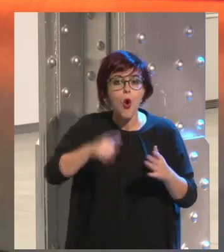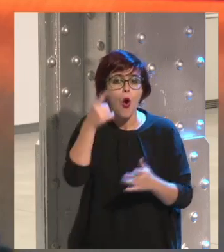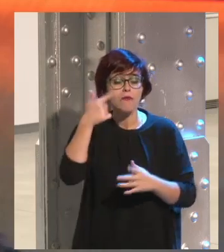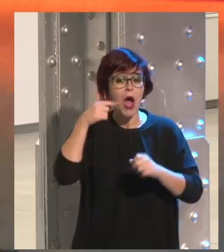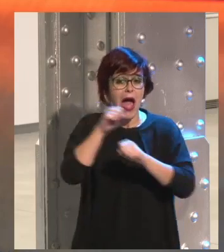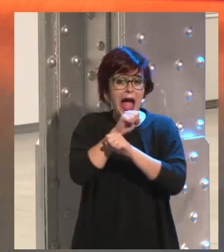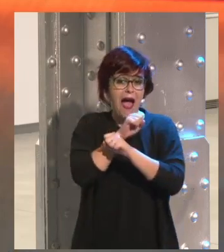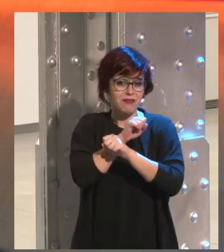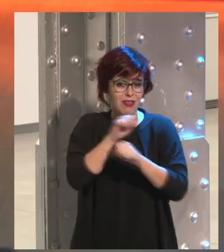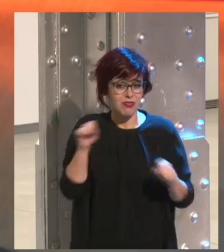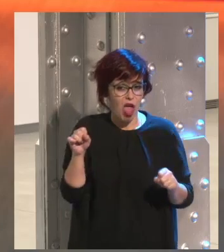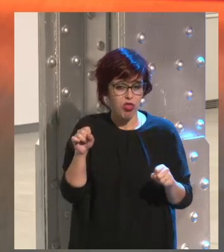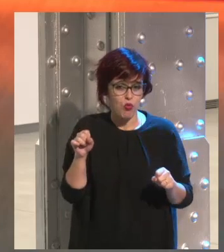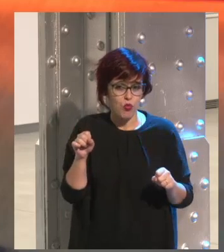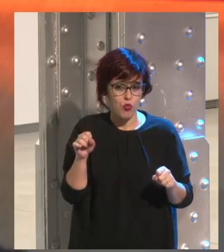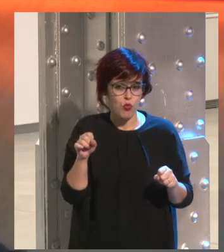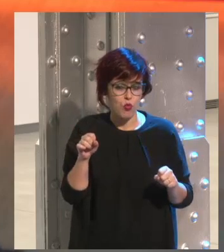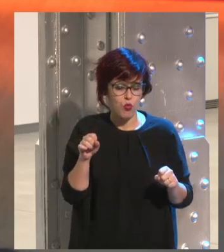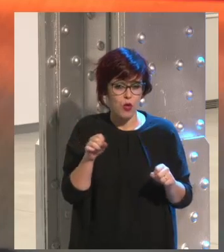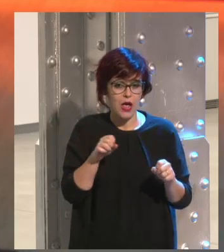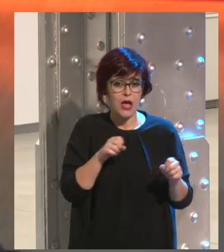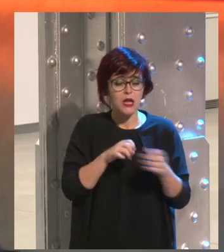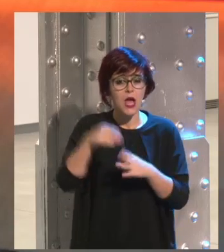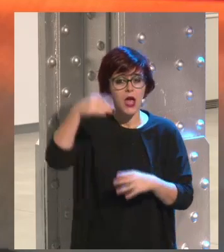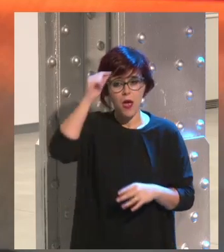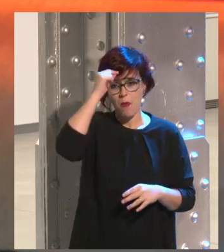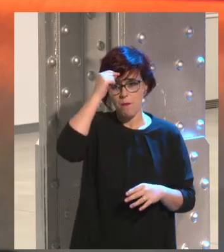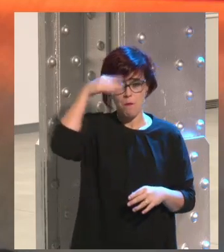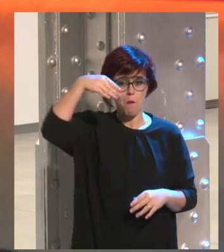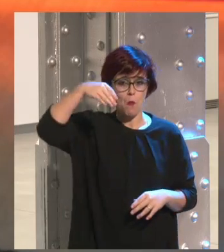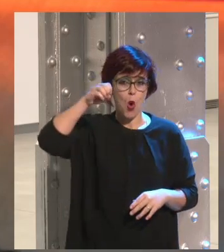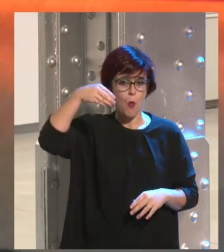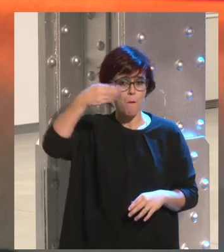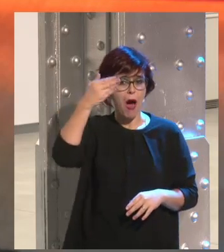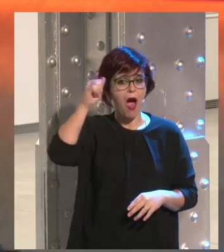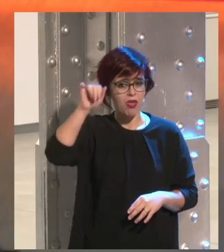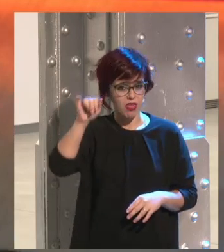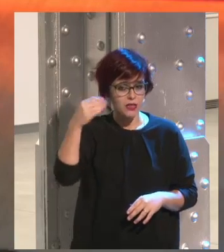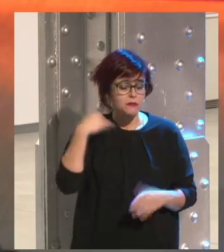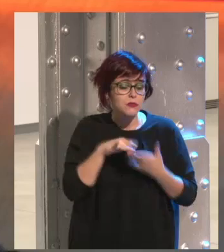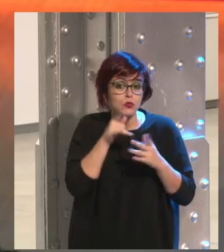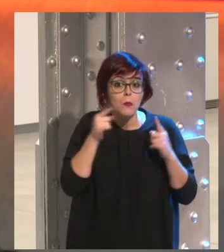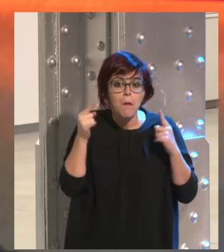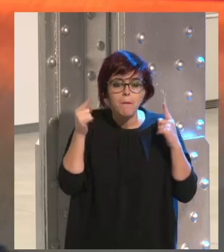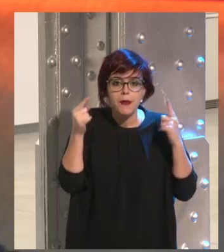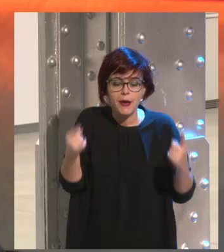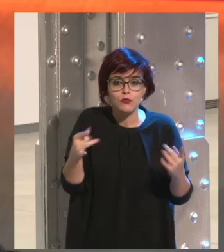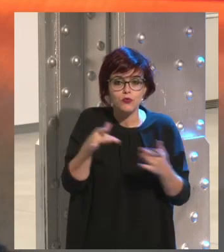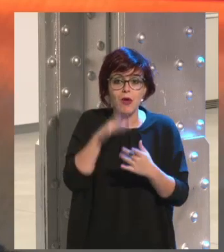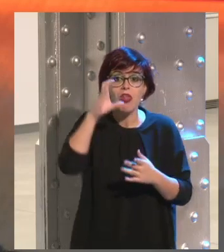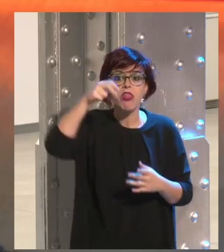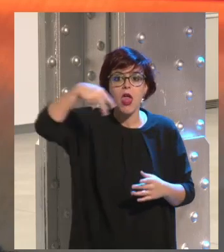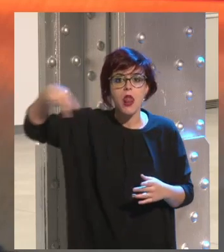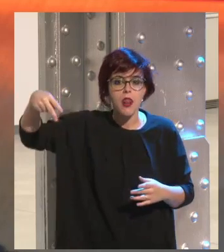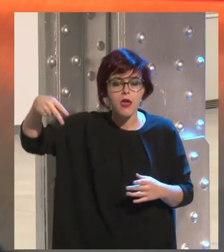atentados en Mumbai, creo que eran, y lo que pasó es que estaban los primeros allí, la CNN,